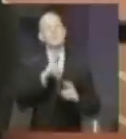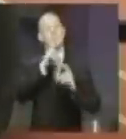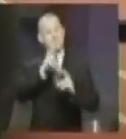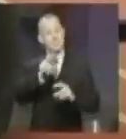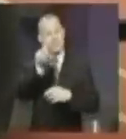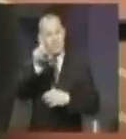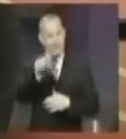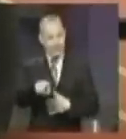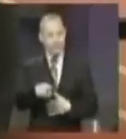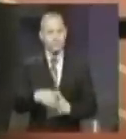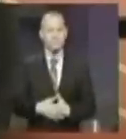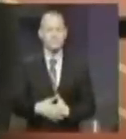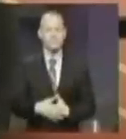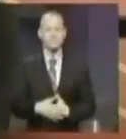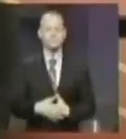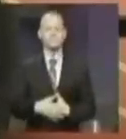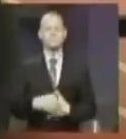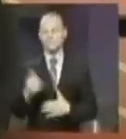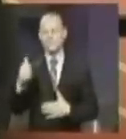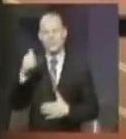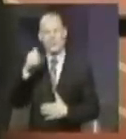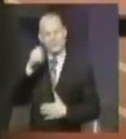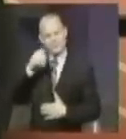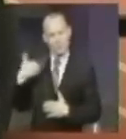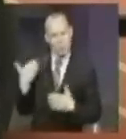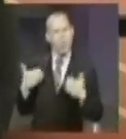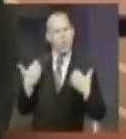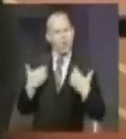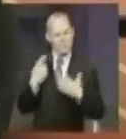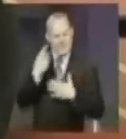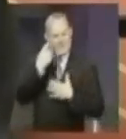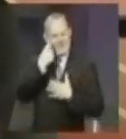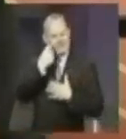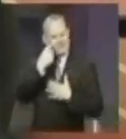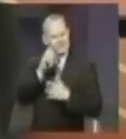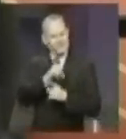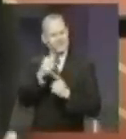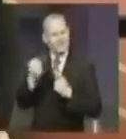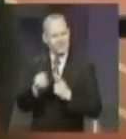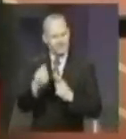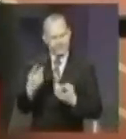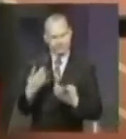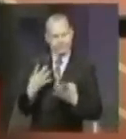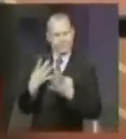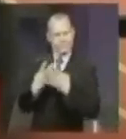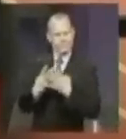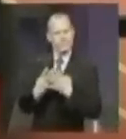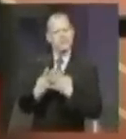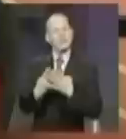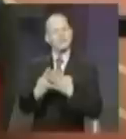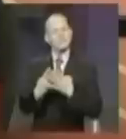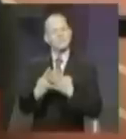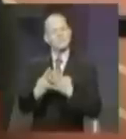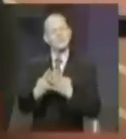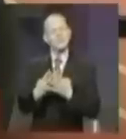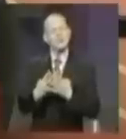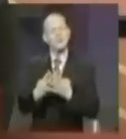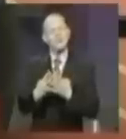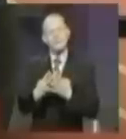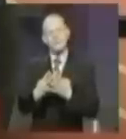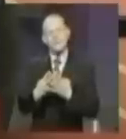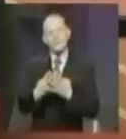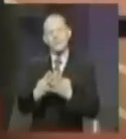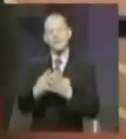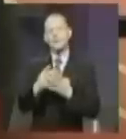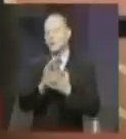pregunta de la ciudadana. El caso más reciente que hizo noticia en Ocean Park, tan pronto el